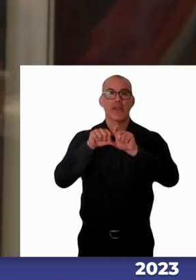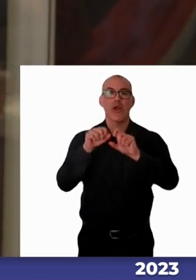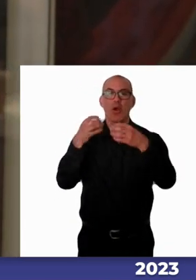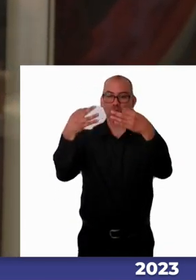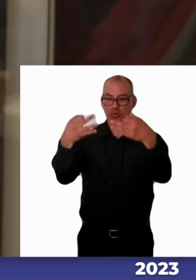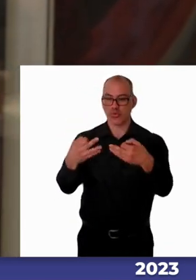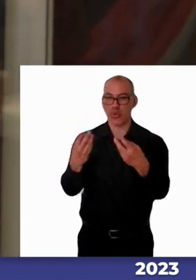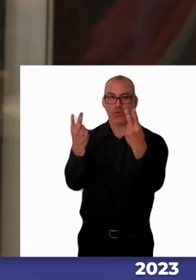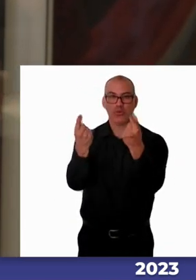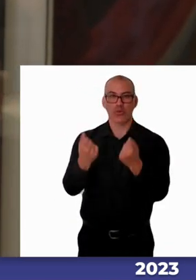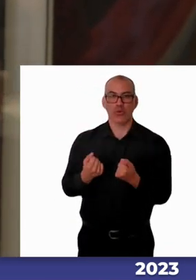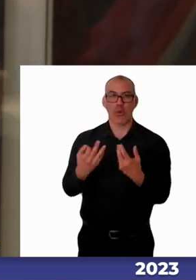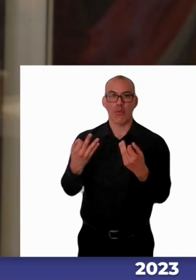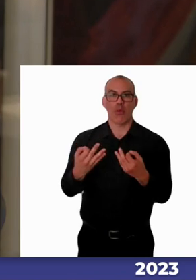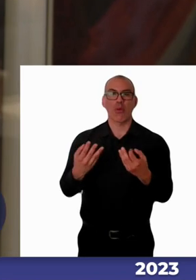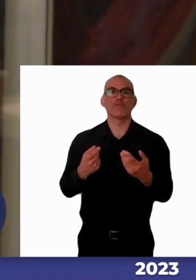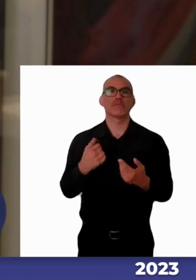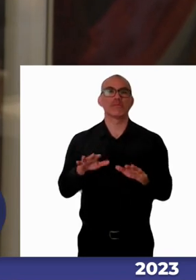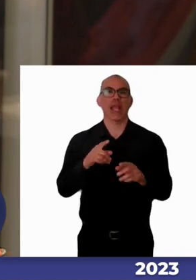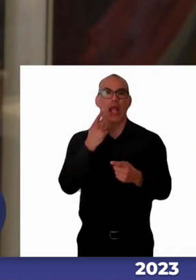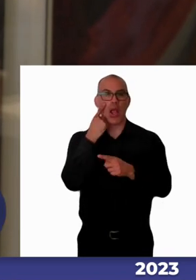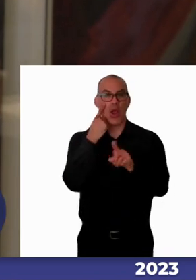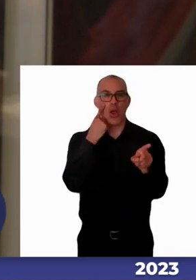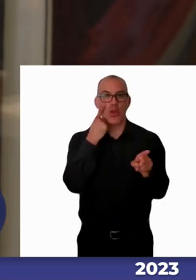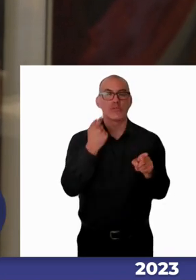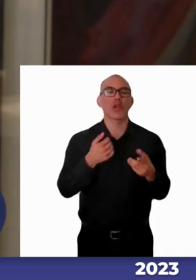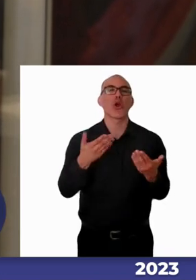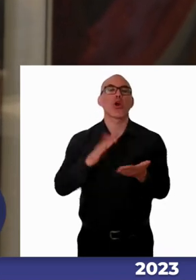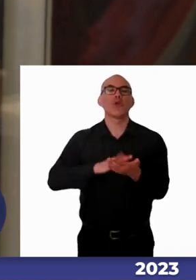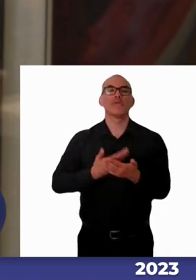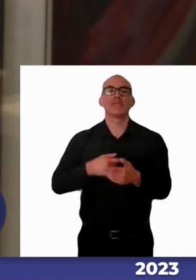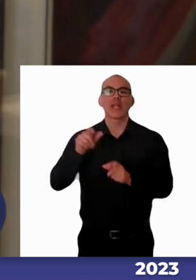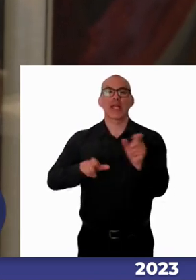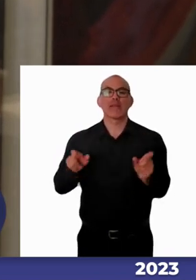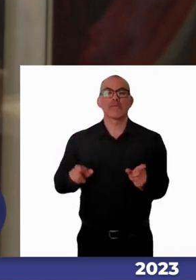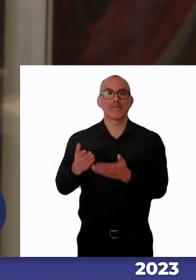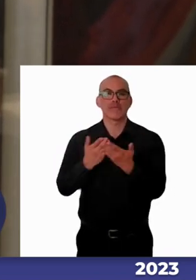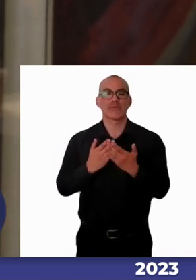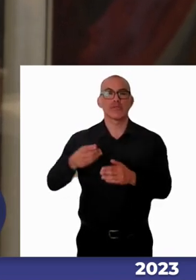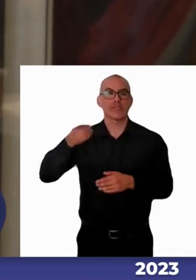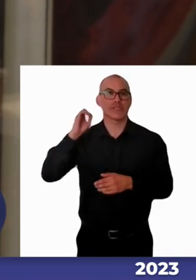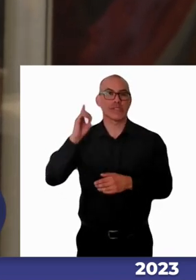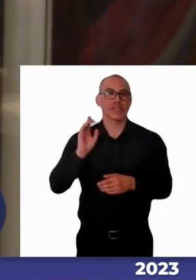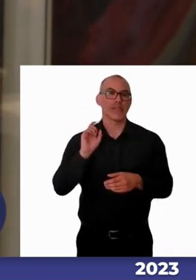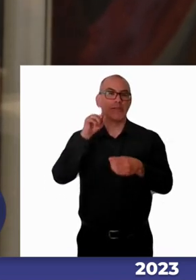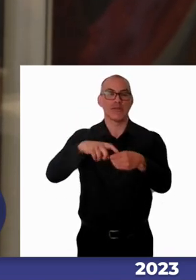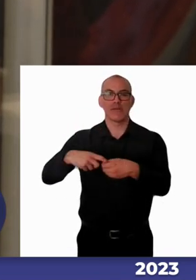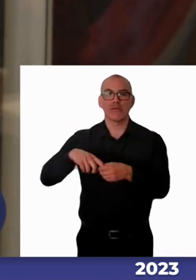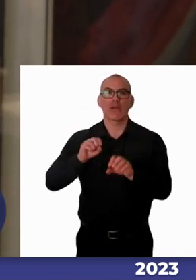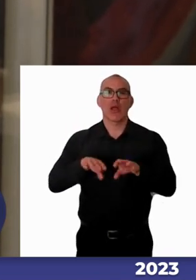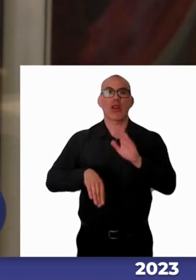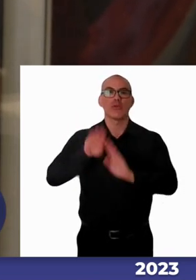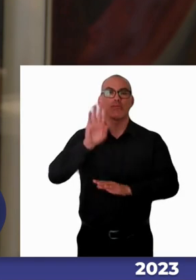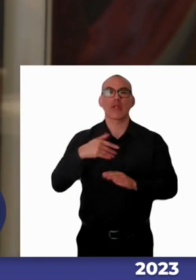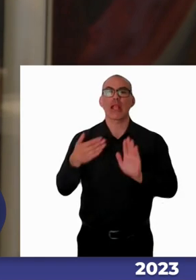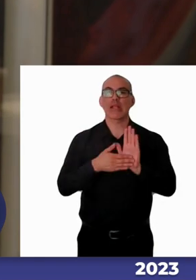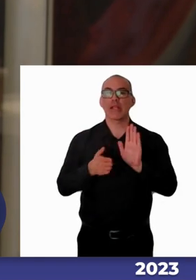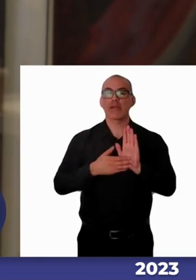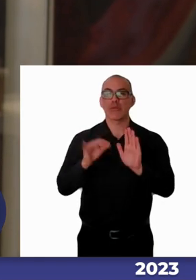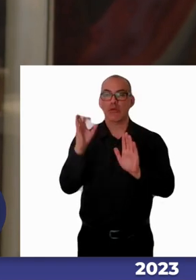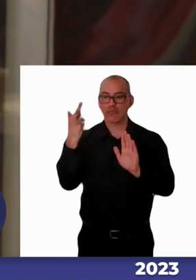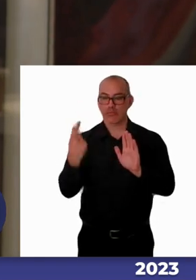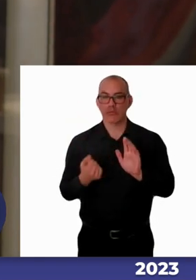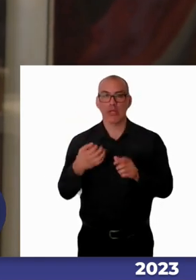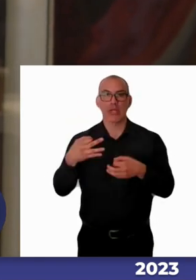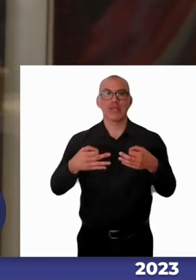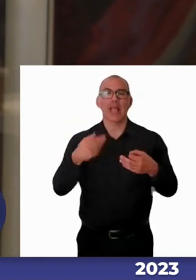actual respecto a la participación de personas con discapacidad en la educación superior y evidenciamos cifras concretas que nos demuestran una brecha importante,